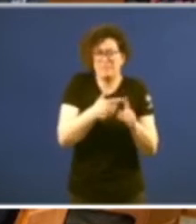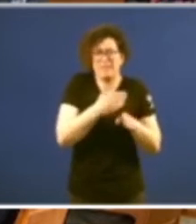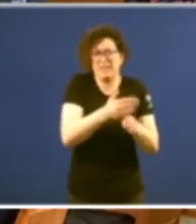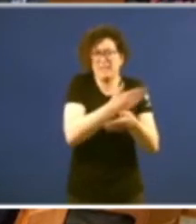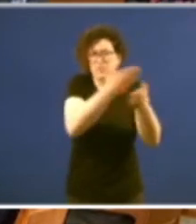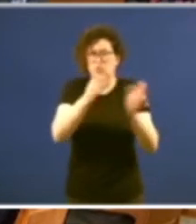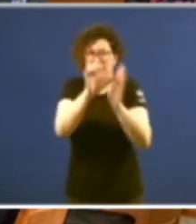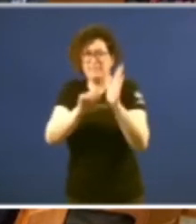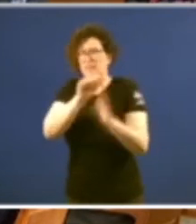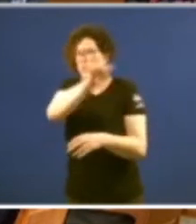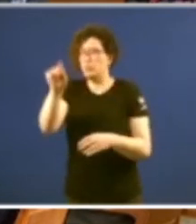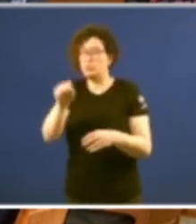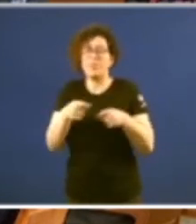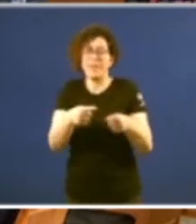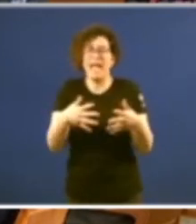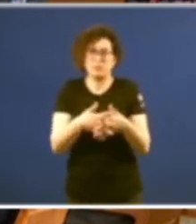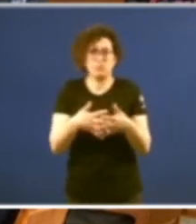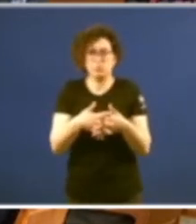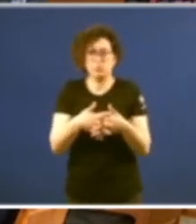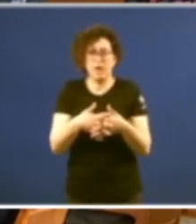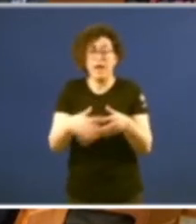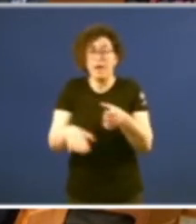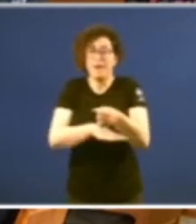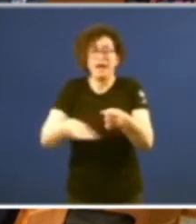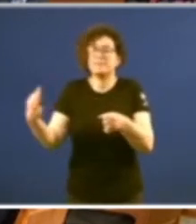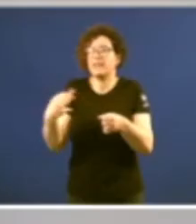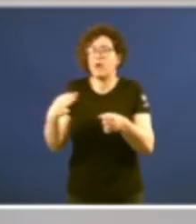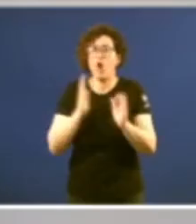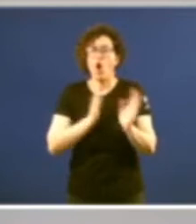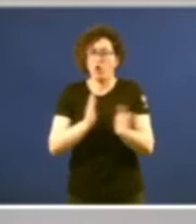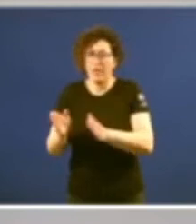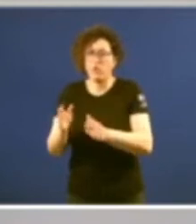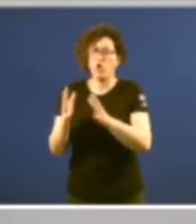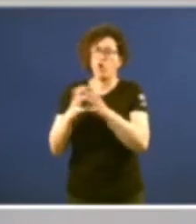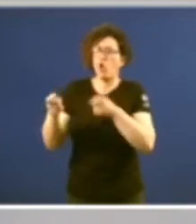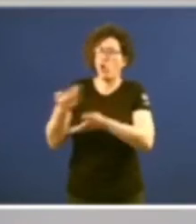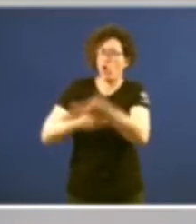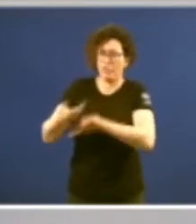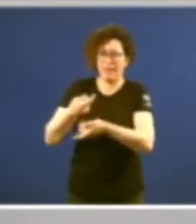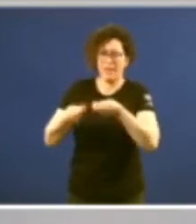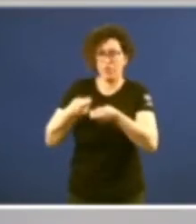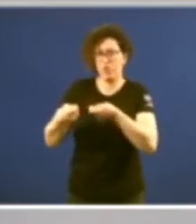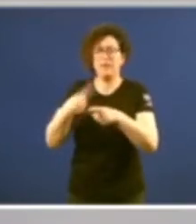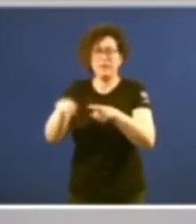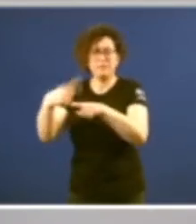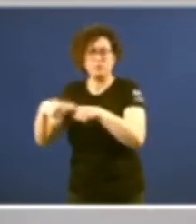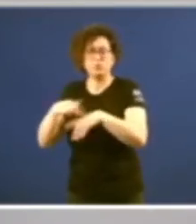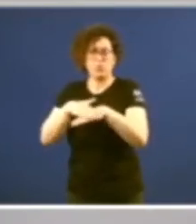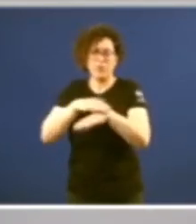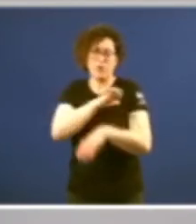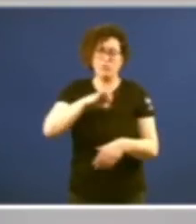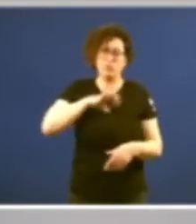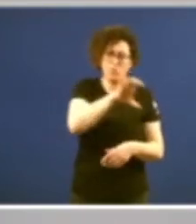han estructurado sobre a base de la ordenación e coordinación entre os gobernos autonómicos,